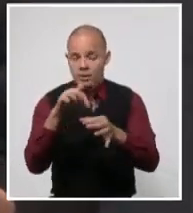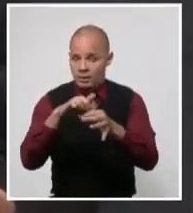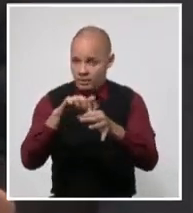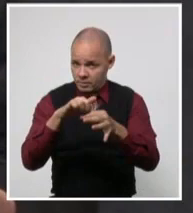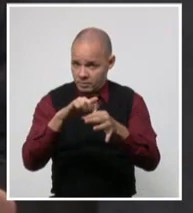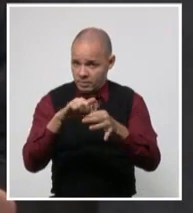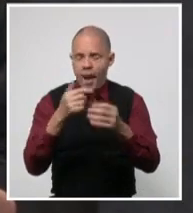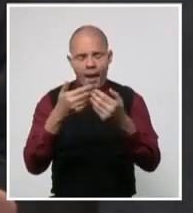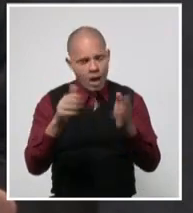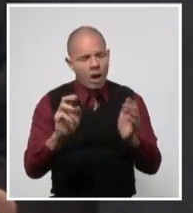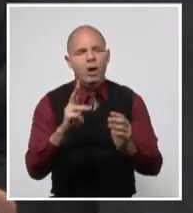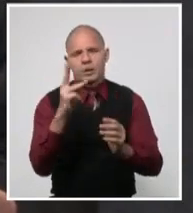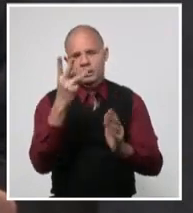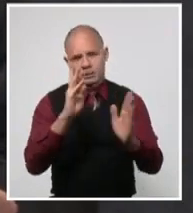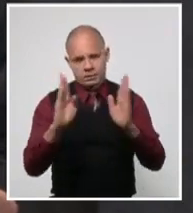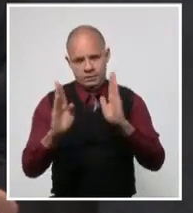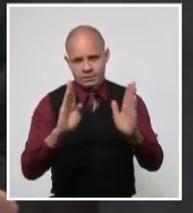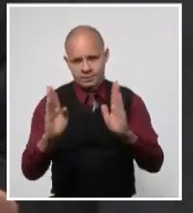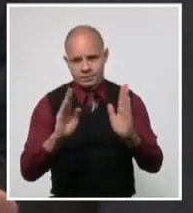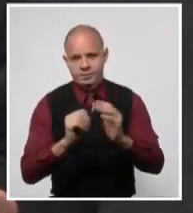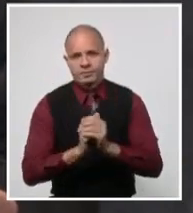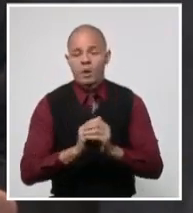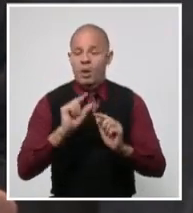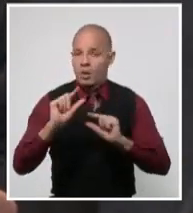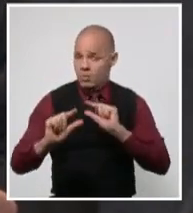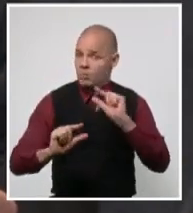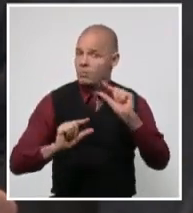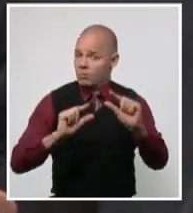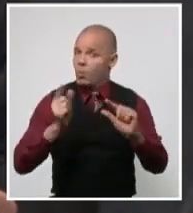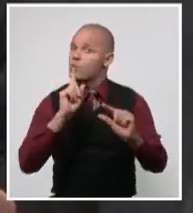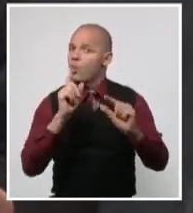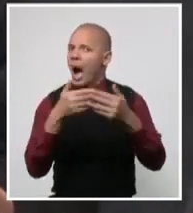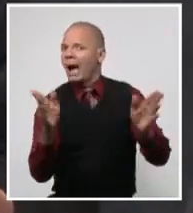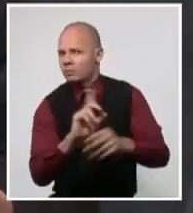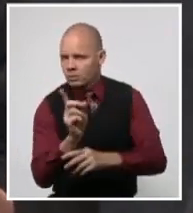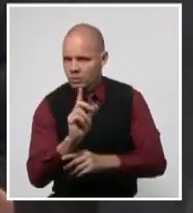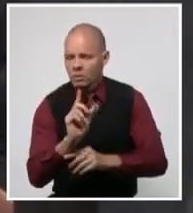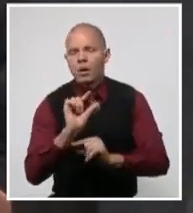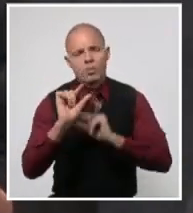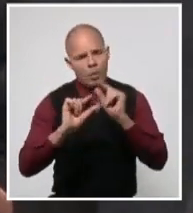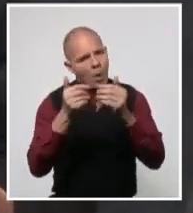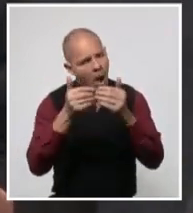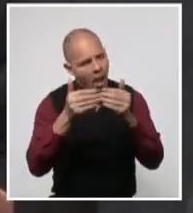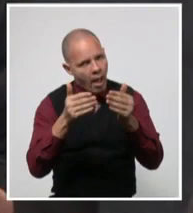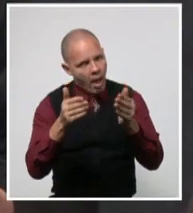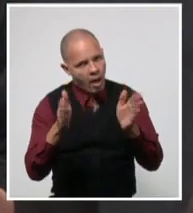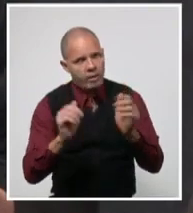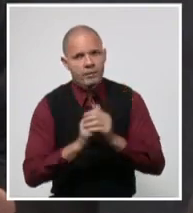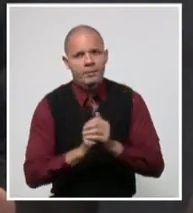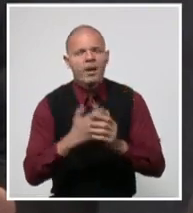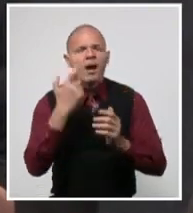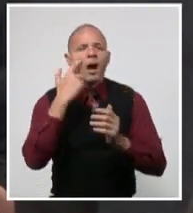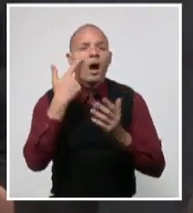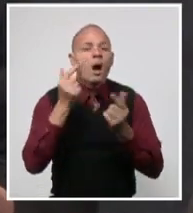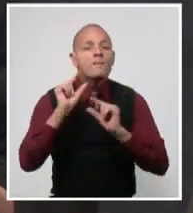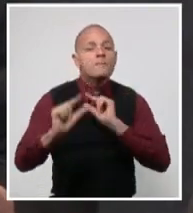especial Isla de la Juventud en aquellas medidas que sea posible su implementación.